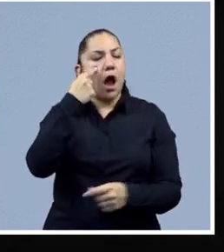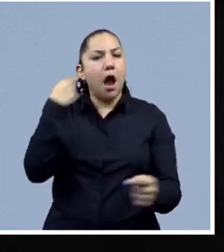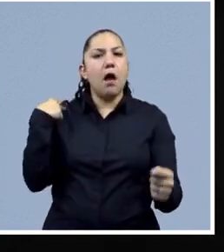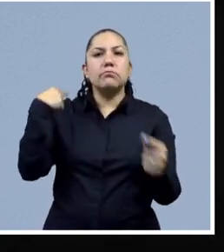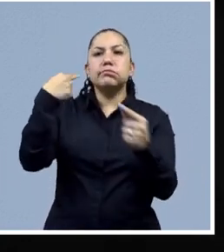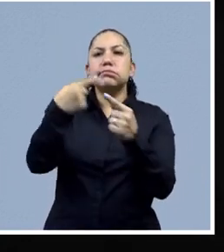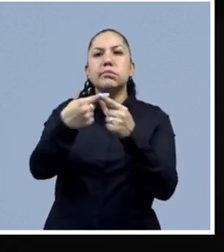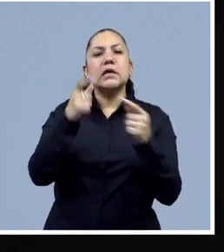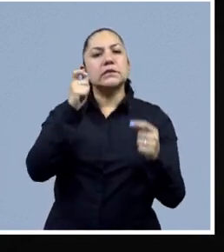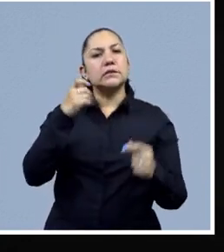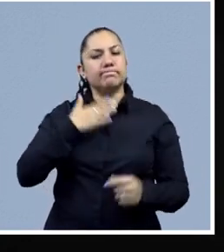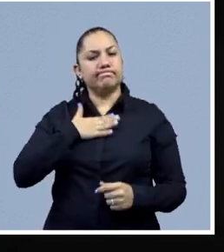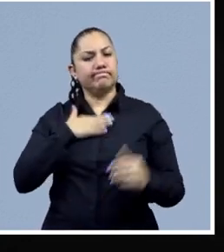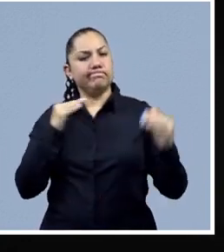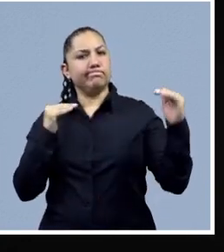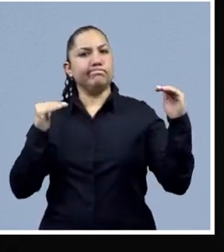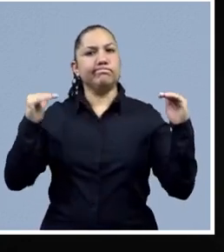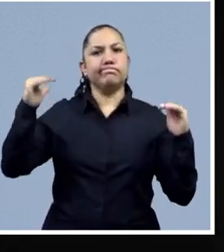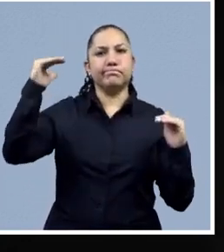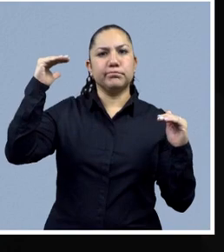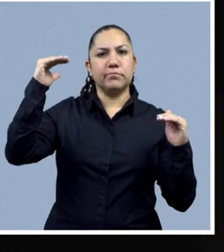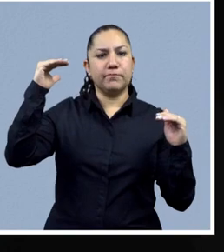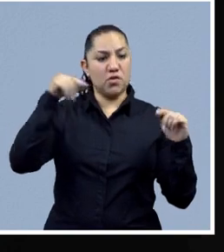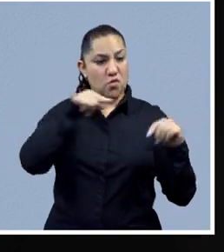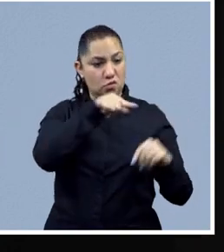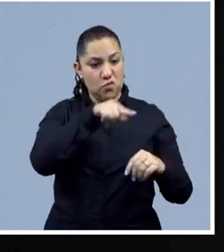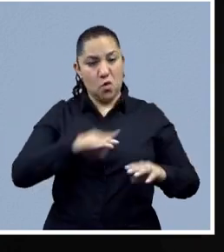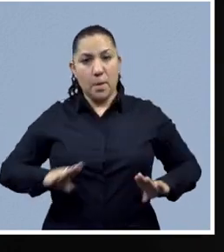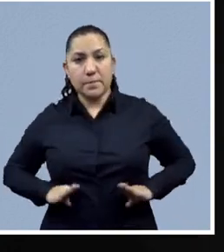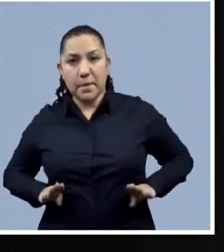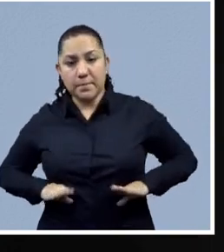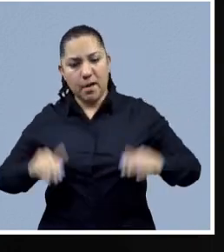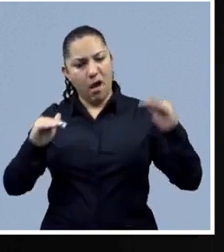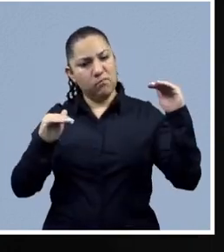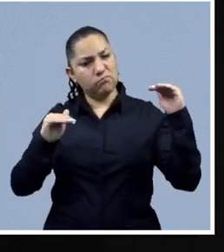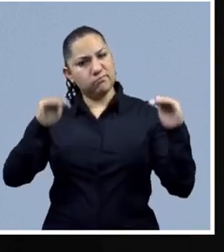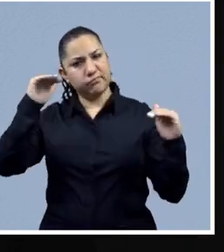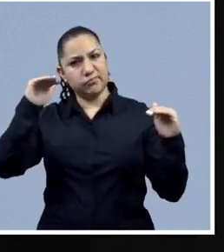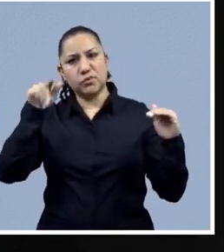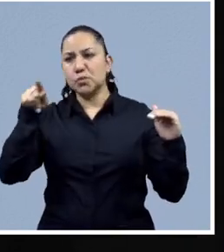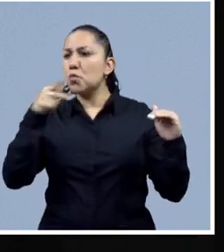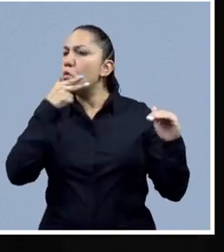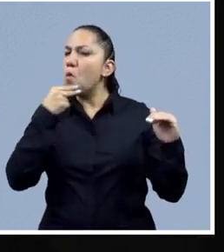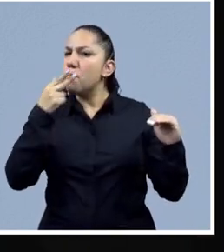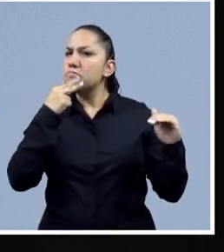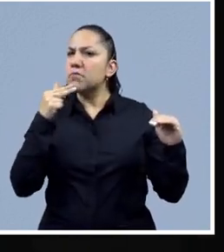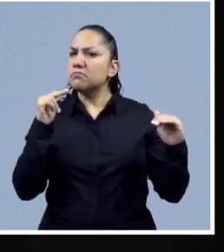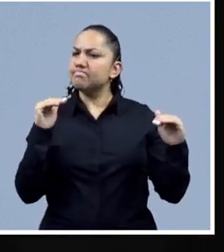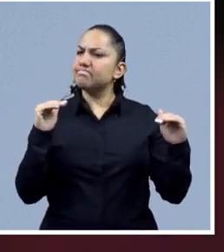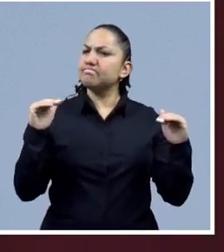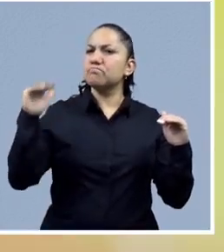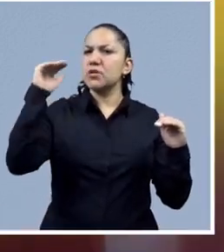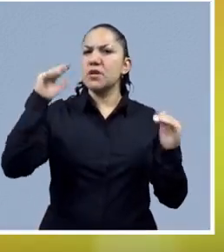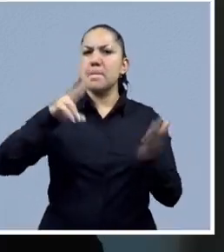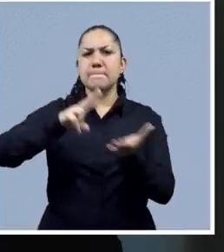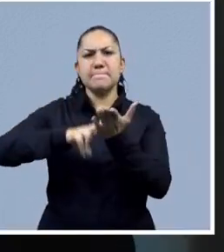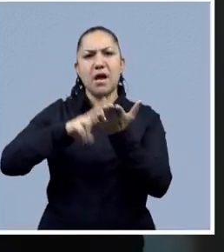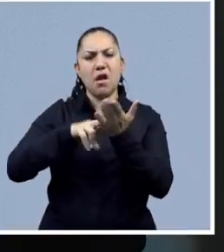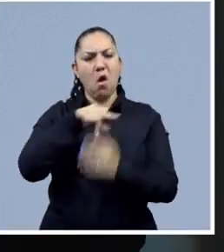subordinación o de inferioridad a nivel global en promedio respecto a los hombres.